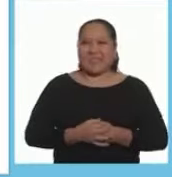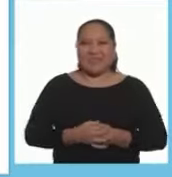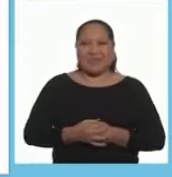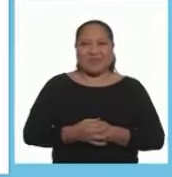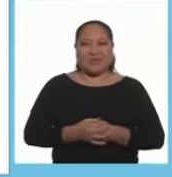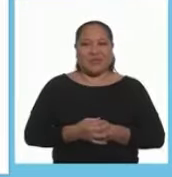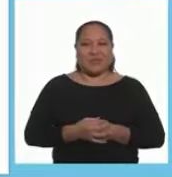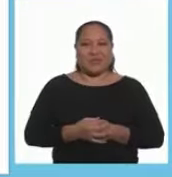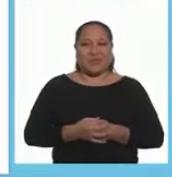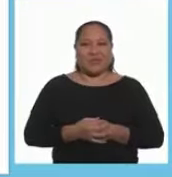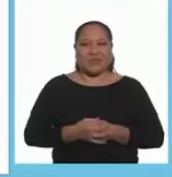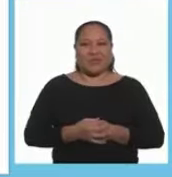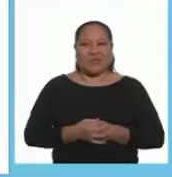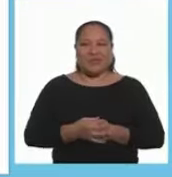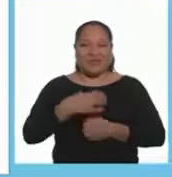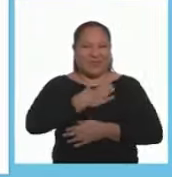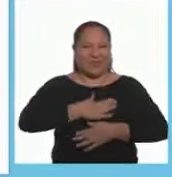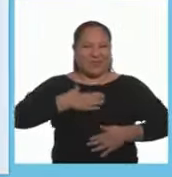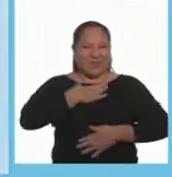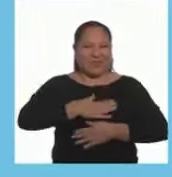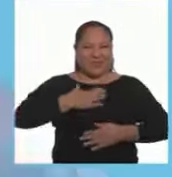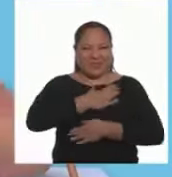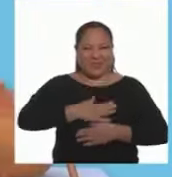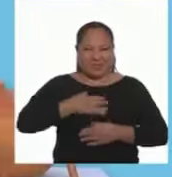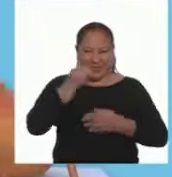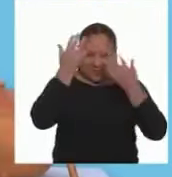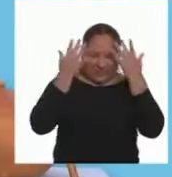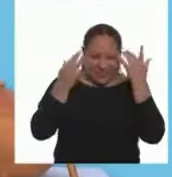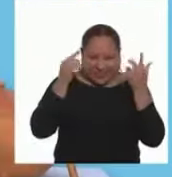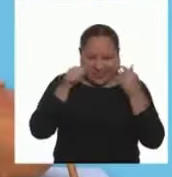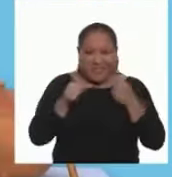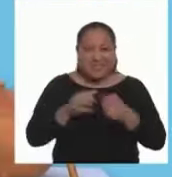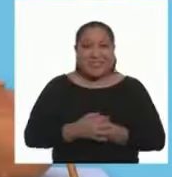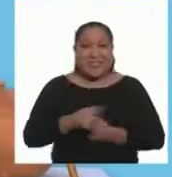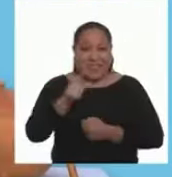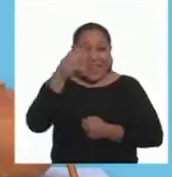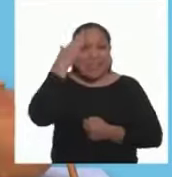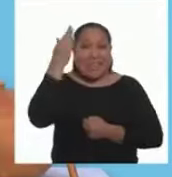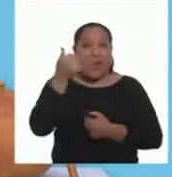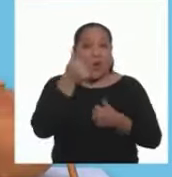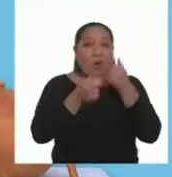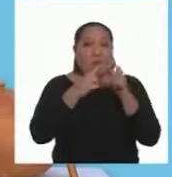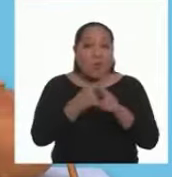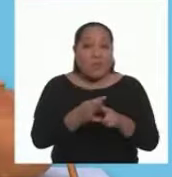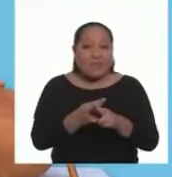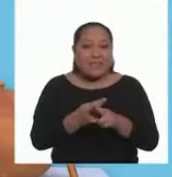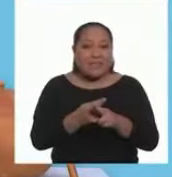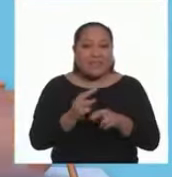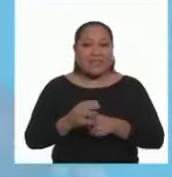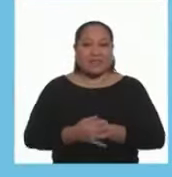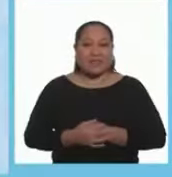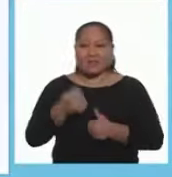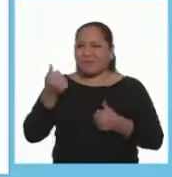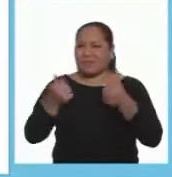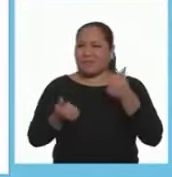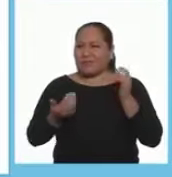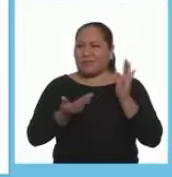deberás mencionar ¡Qué divertida adivinanza, chicas y chicos! ¿Tienen la respuesta?